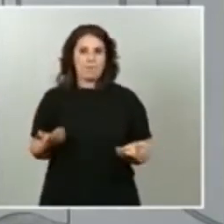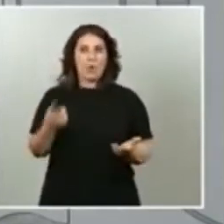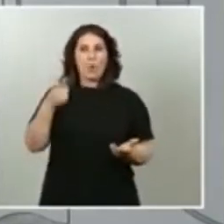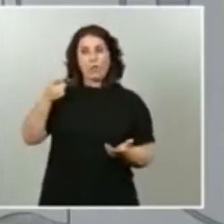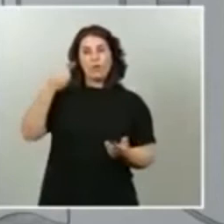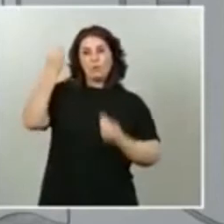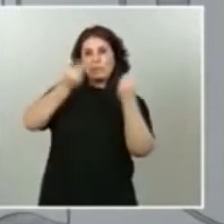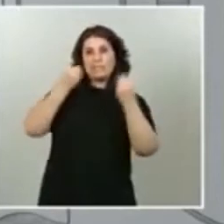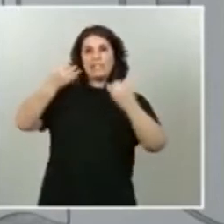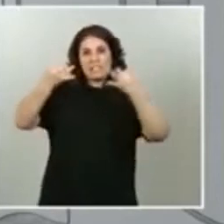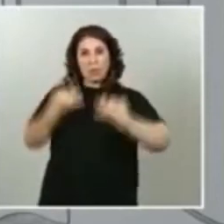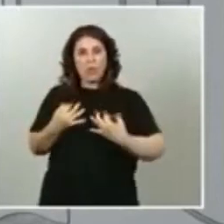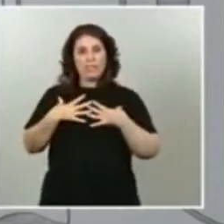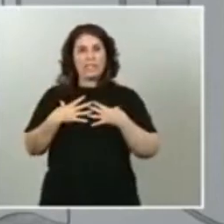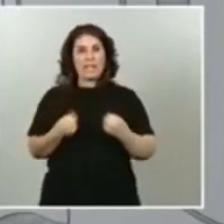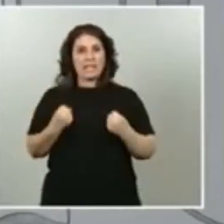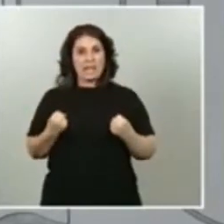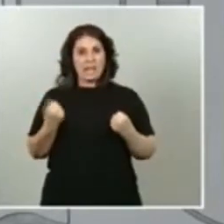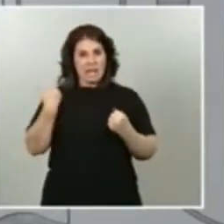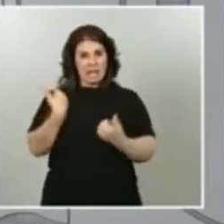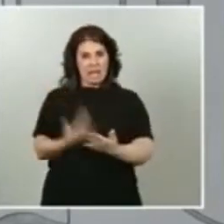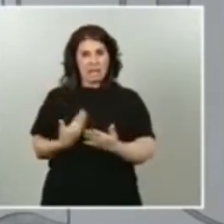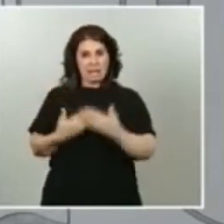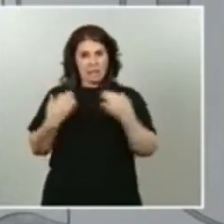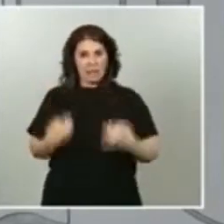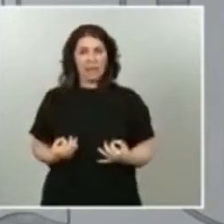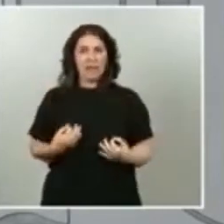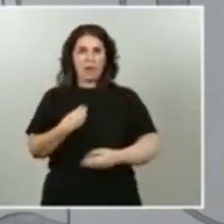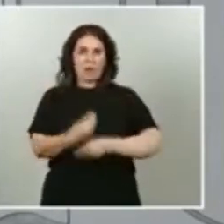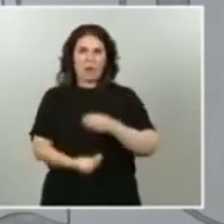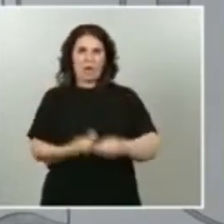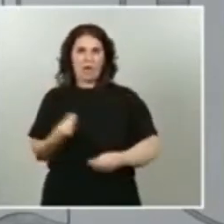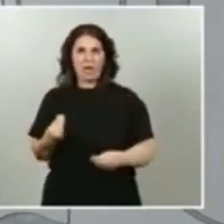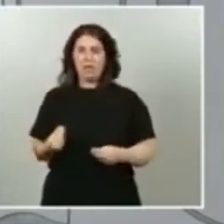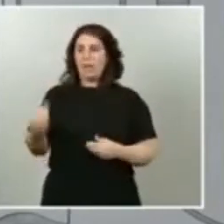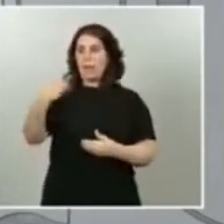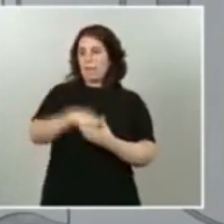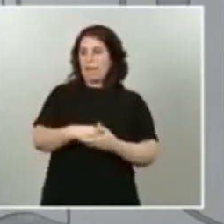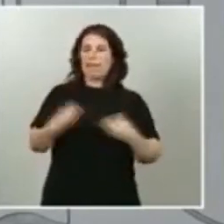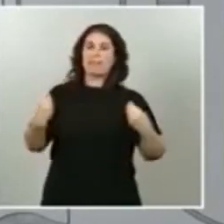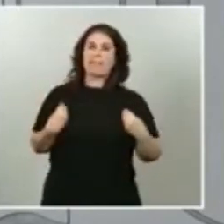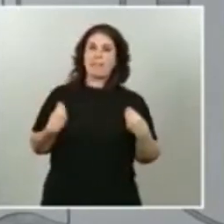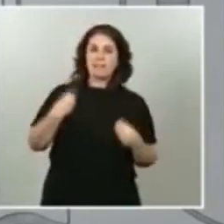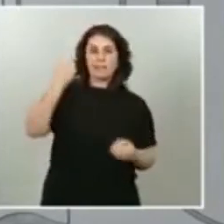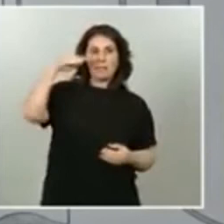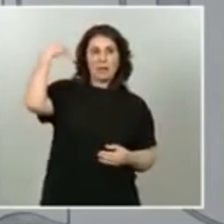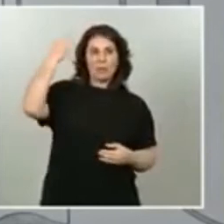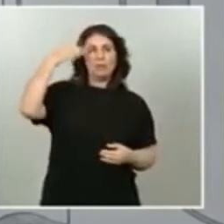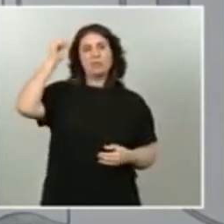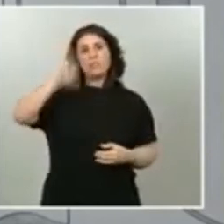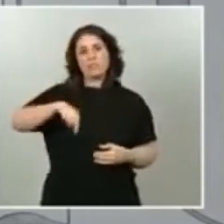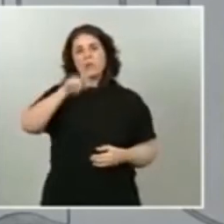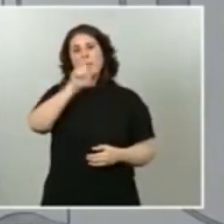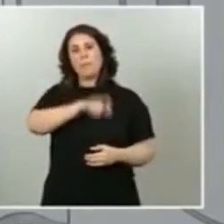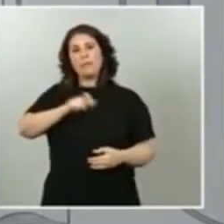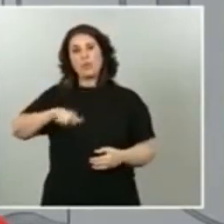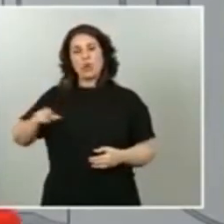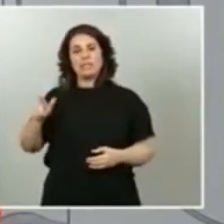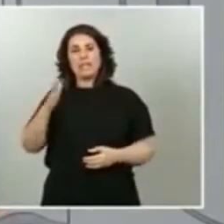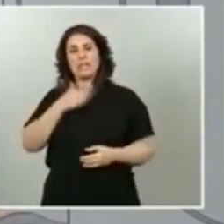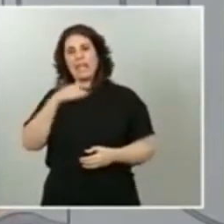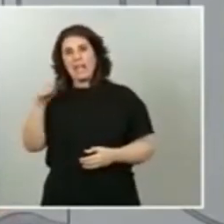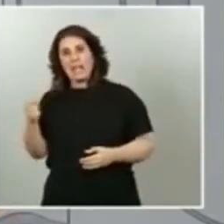seguridad sanitaria está garantizada tanto para los residentes en Marruecos como personas que desde Marruecos puedan